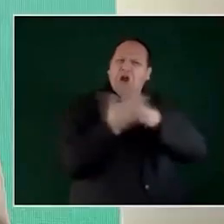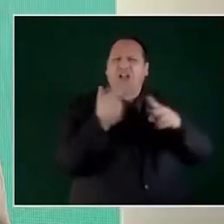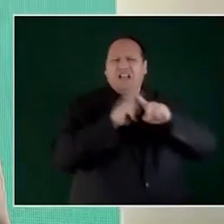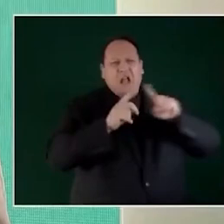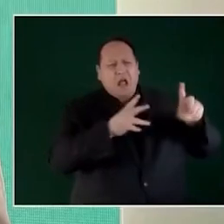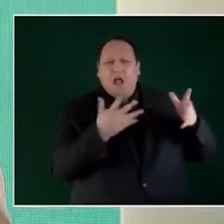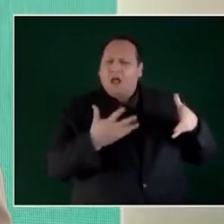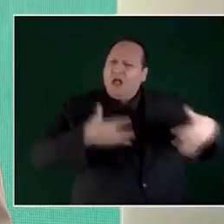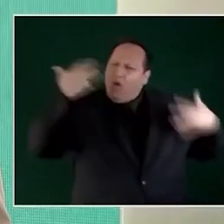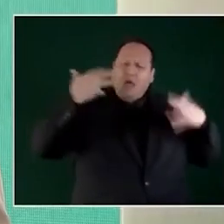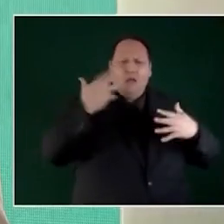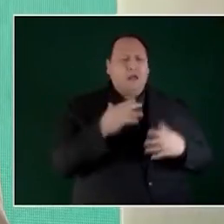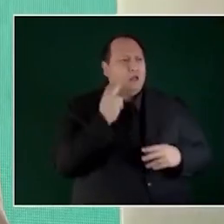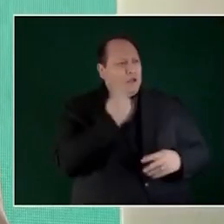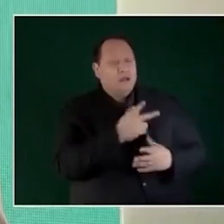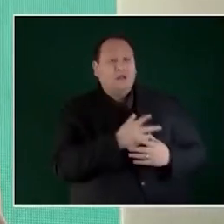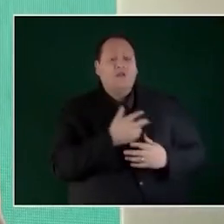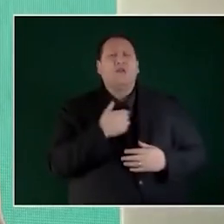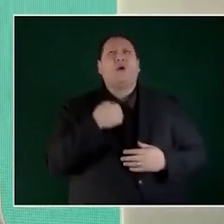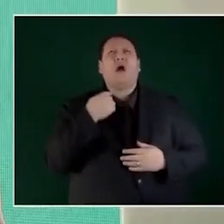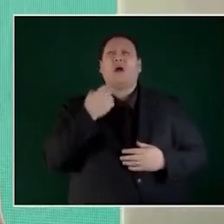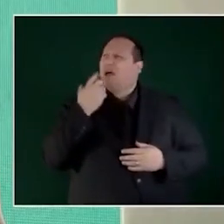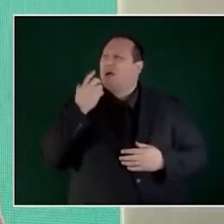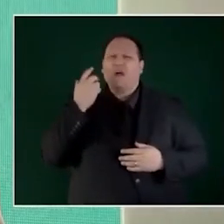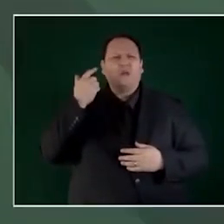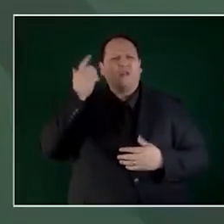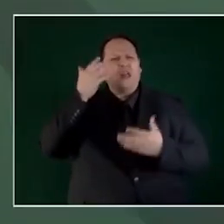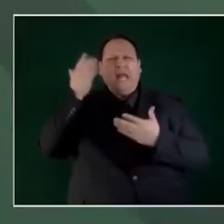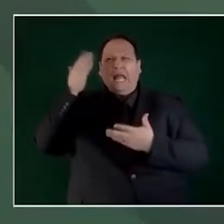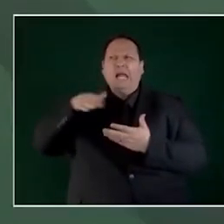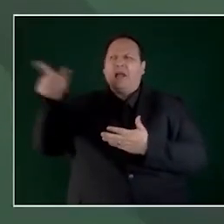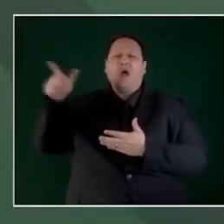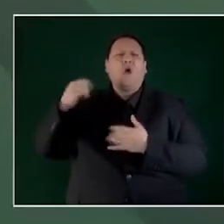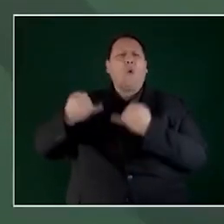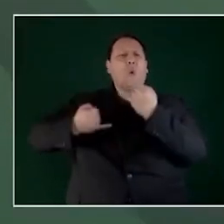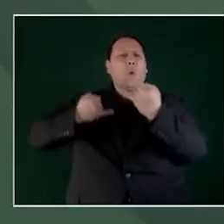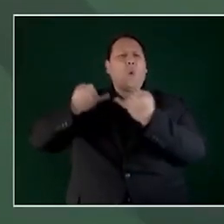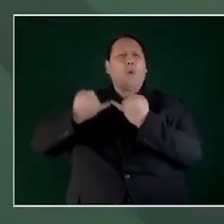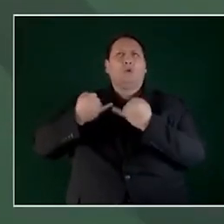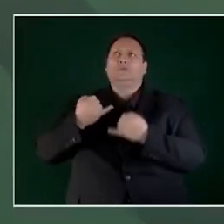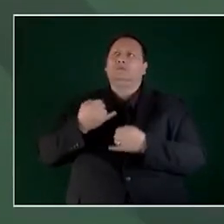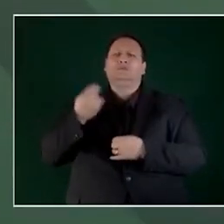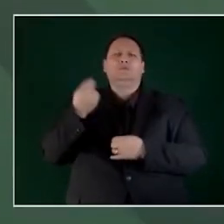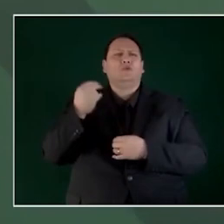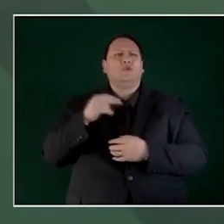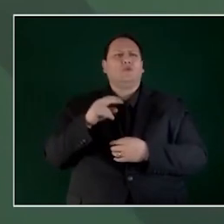Estaba yo enterando de un juego, donde sueltan,